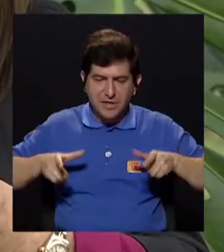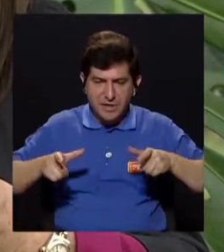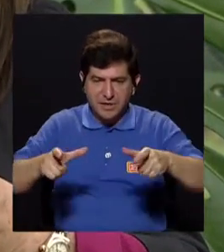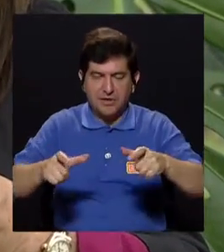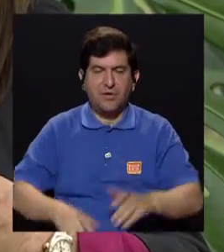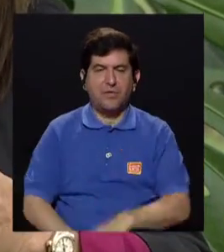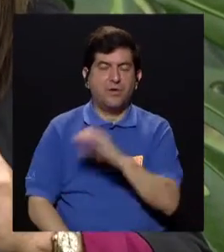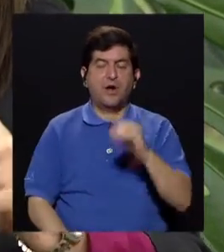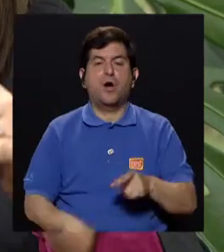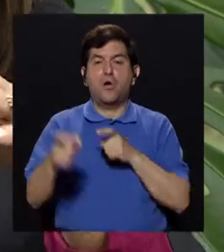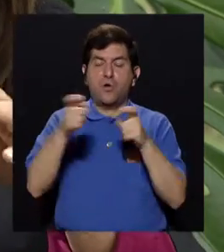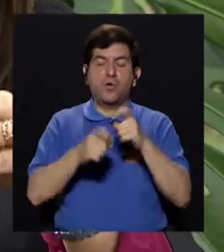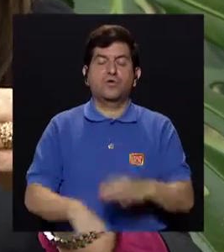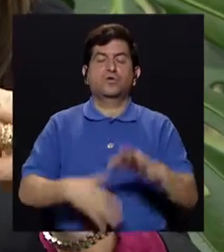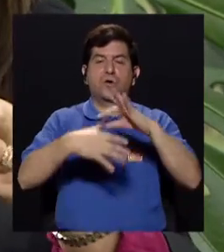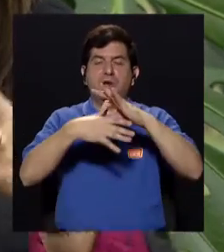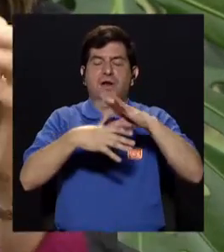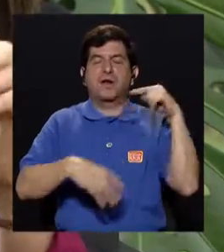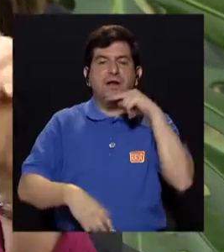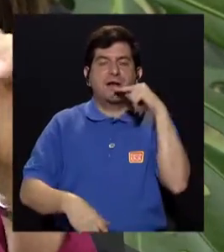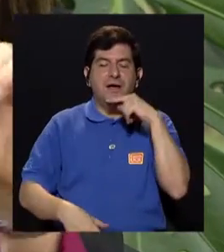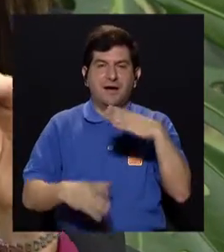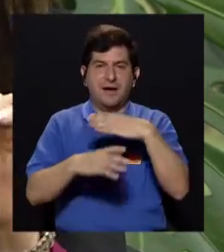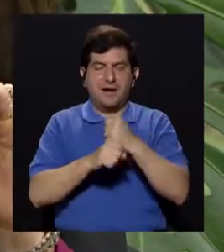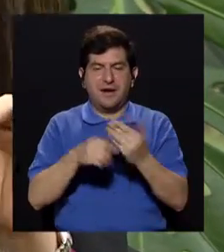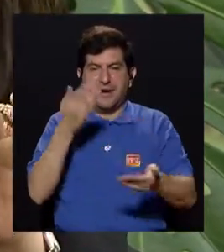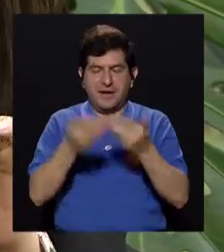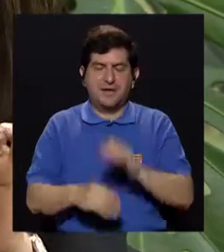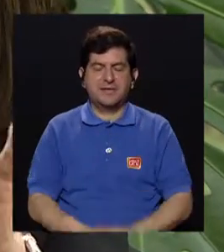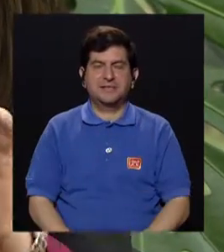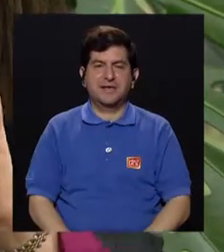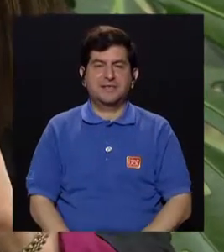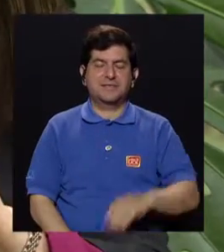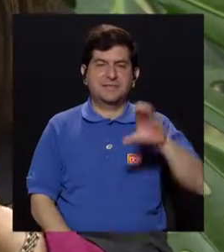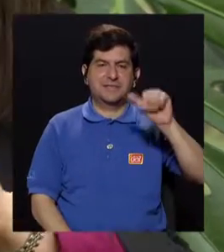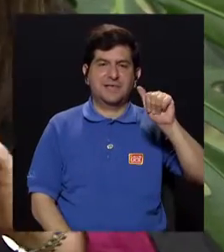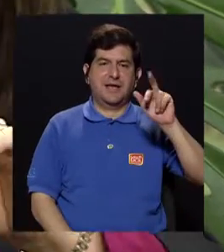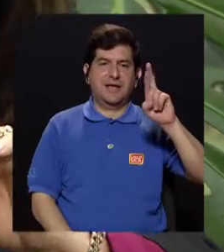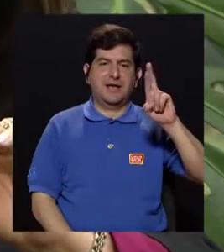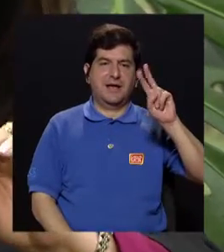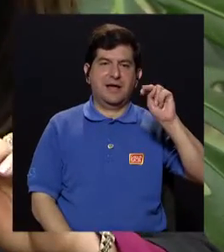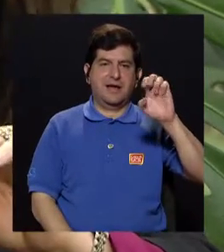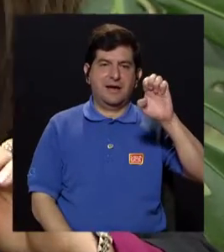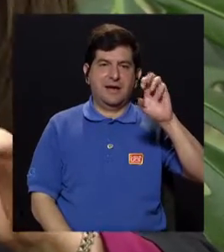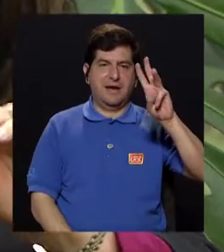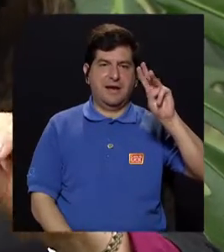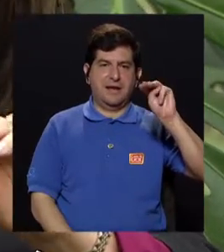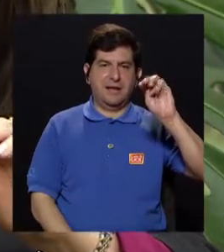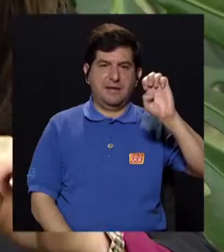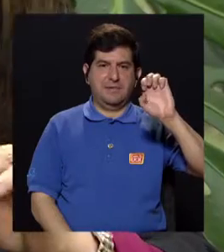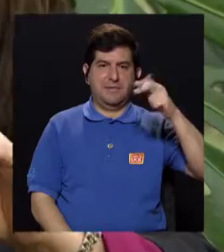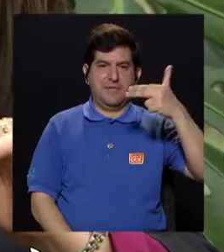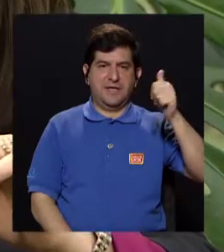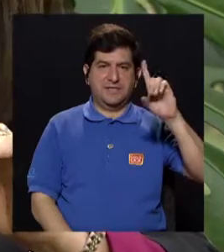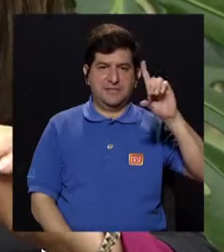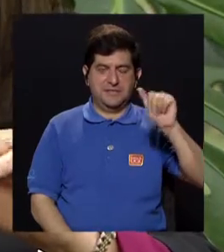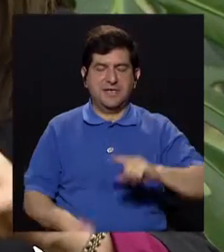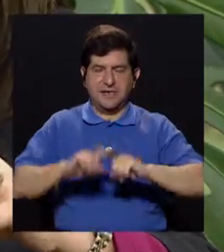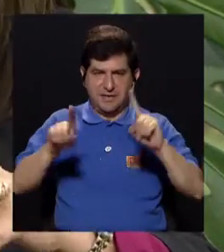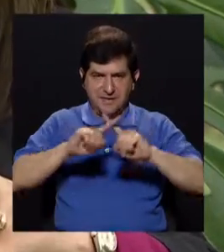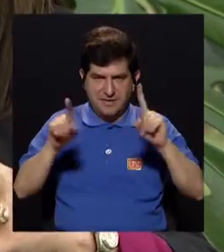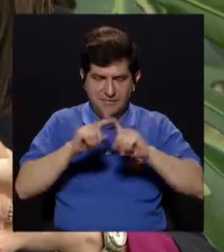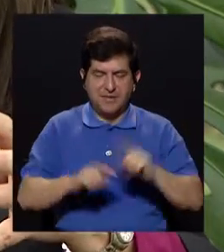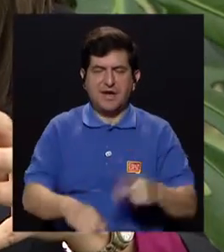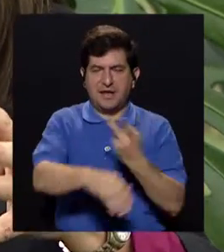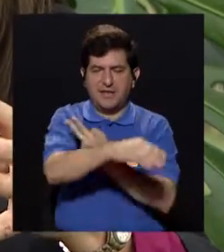roja, por ejemplo, la carne que es como el bistec, pero que se hace desmechadita, que llamamos carne mechada para un picadillo, para una vainica